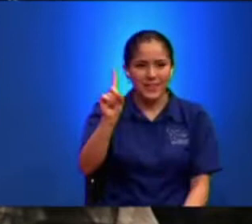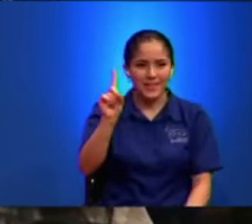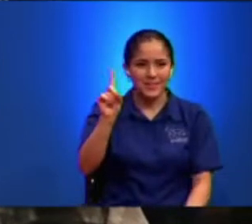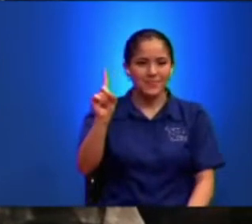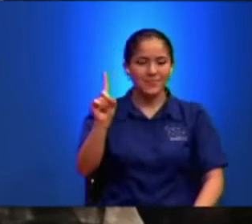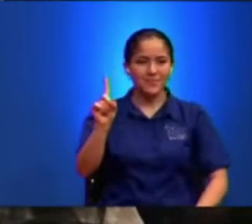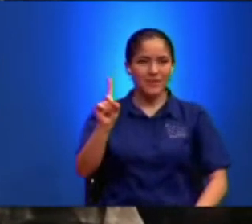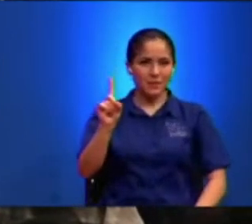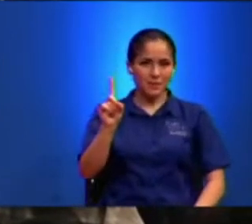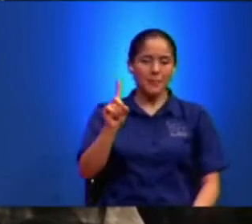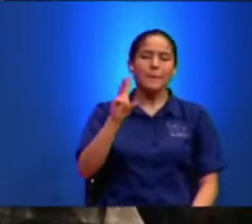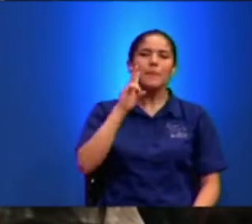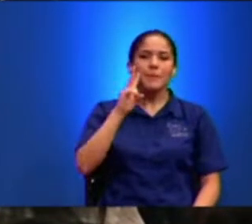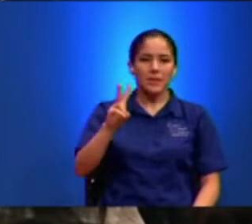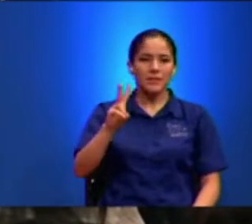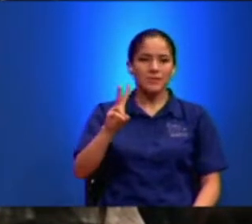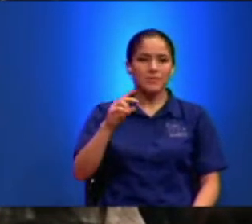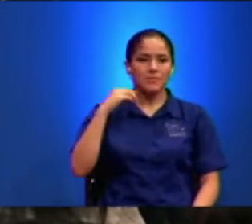Mire pues